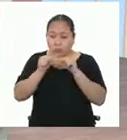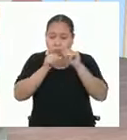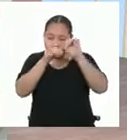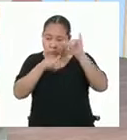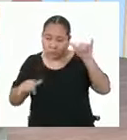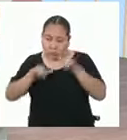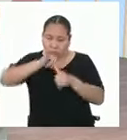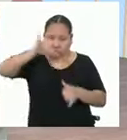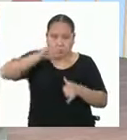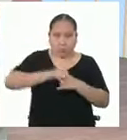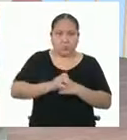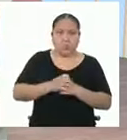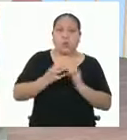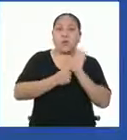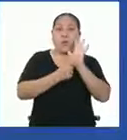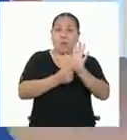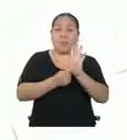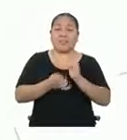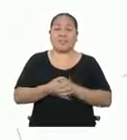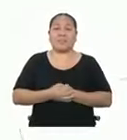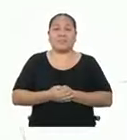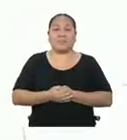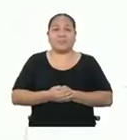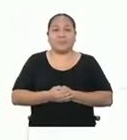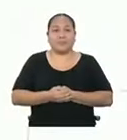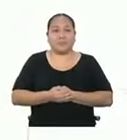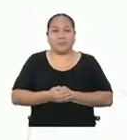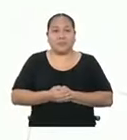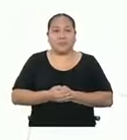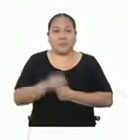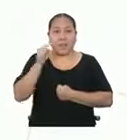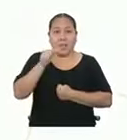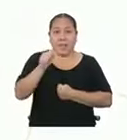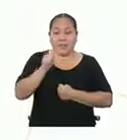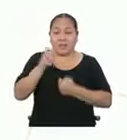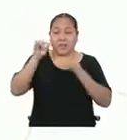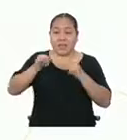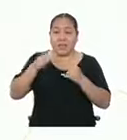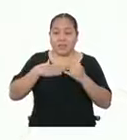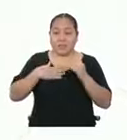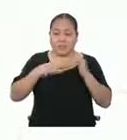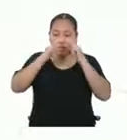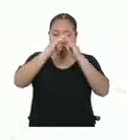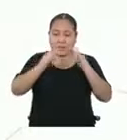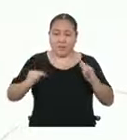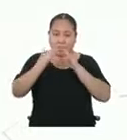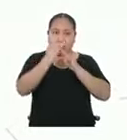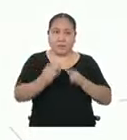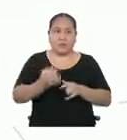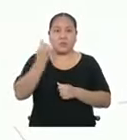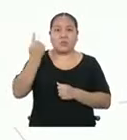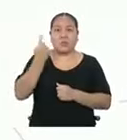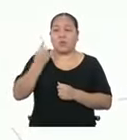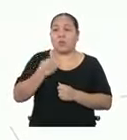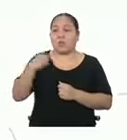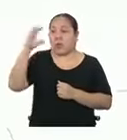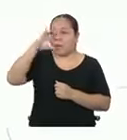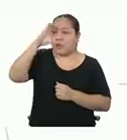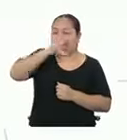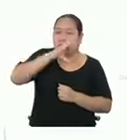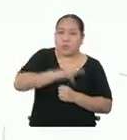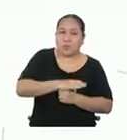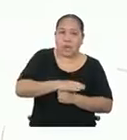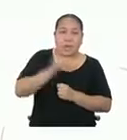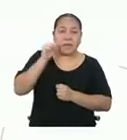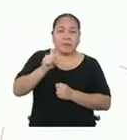A ver, lo voy a mostrar. Así es como quedará mi carpa. Ahora solo me queda buscar los materiales